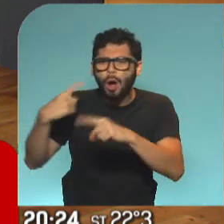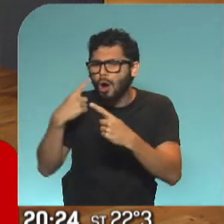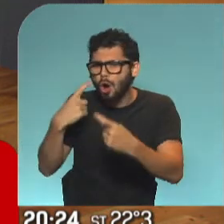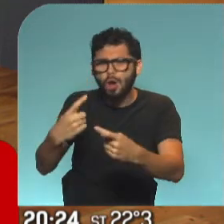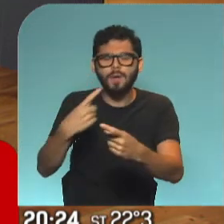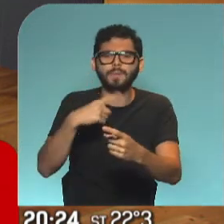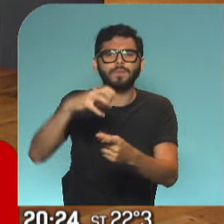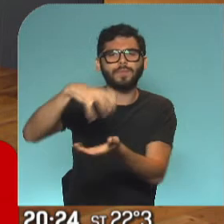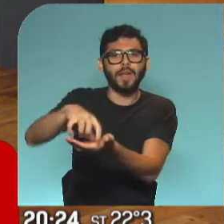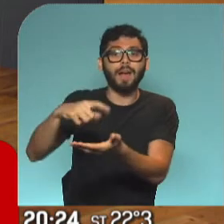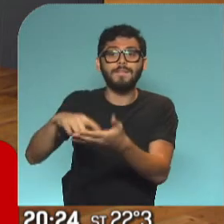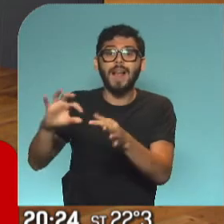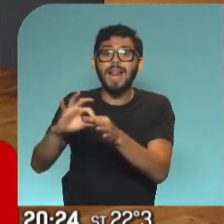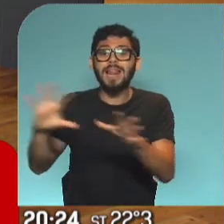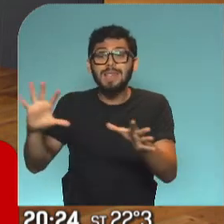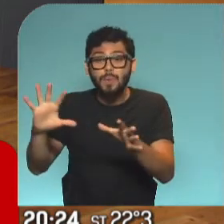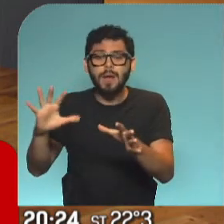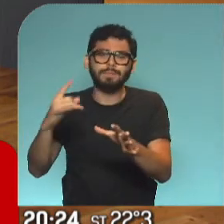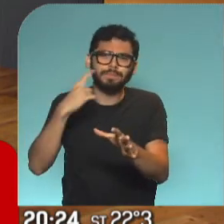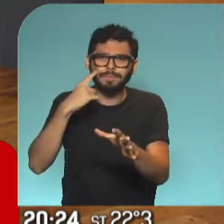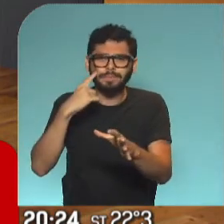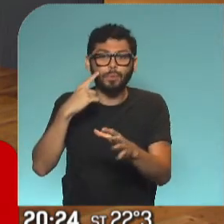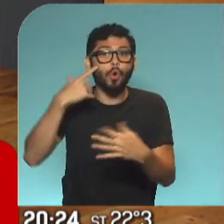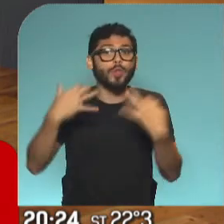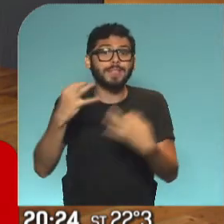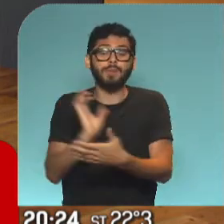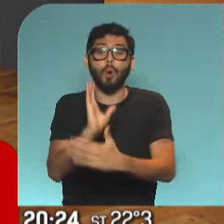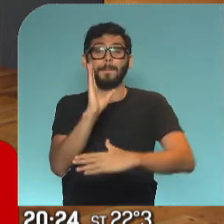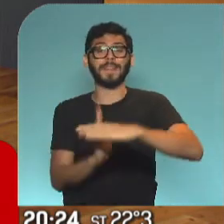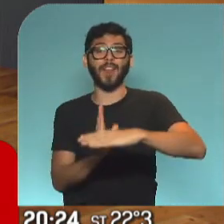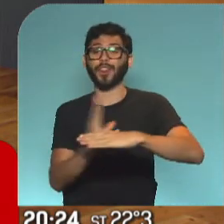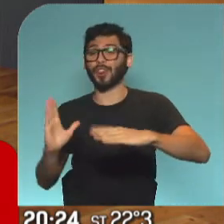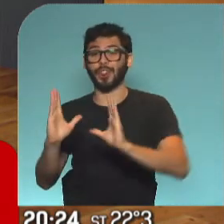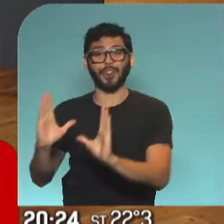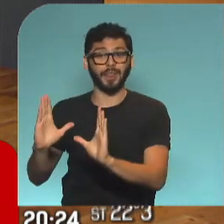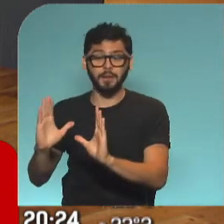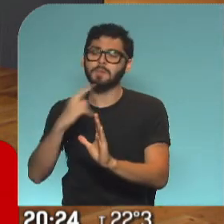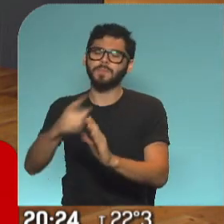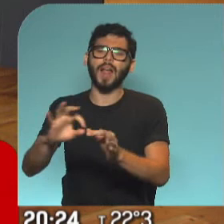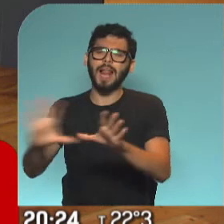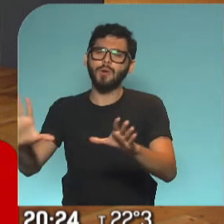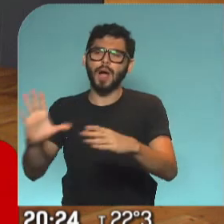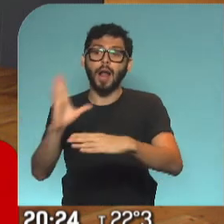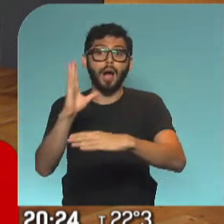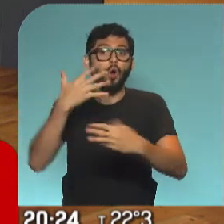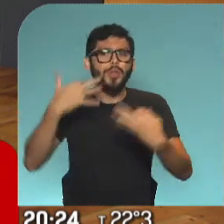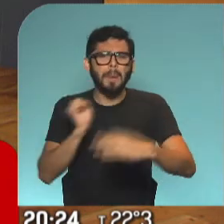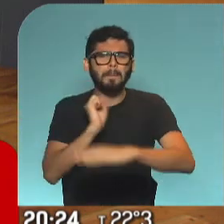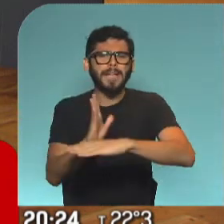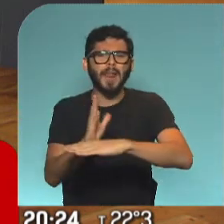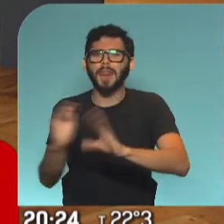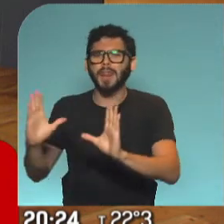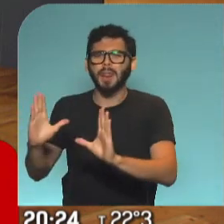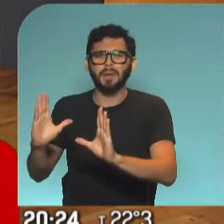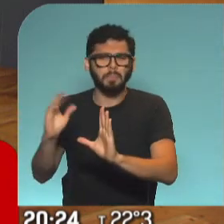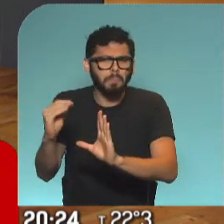dejar a esta mujer en libertad. Es la mitad de la justicia, porque la otra mitad no tiene que ver con el derecho penal, tiene que ver con qué se hace con esa mujer,